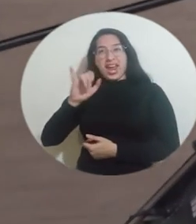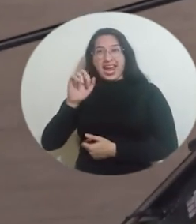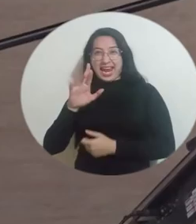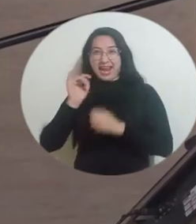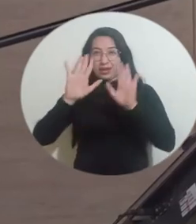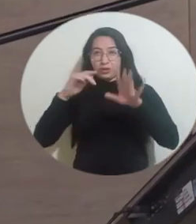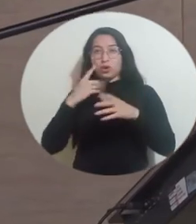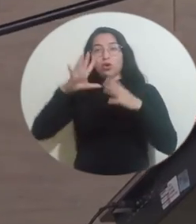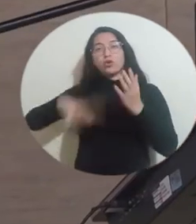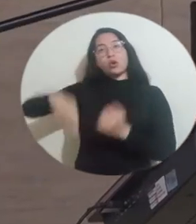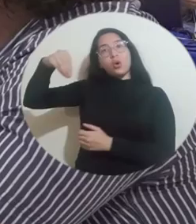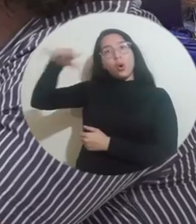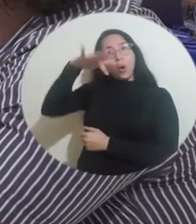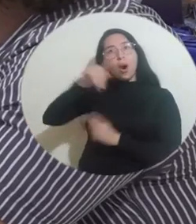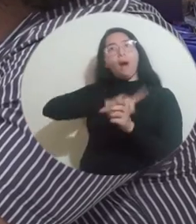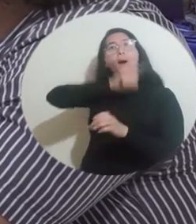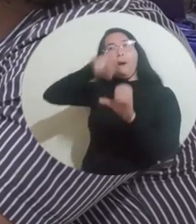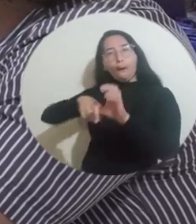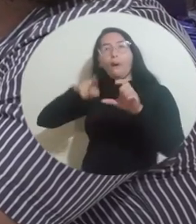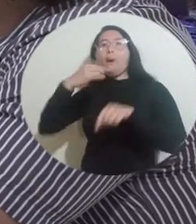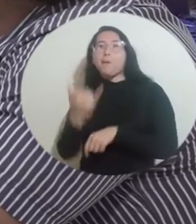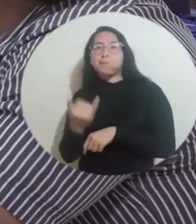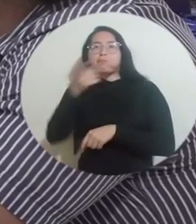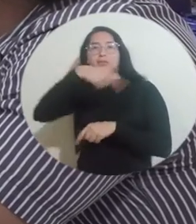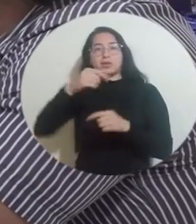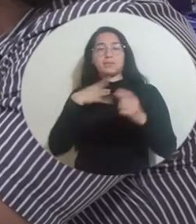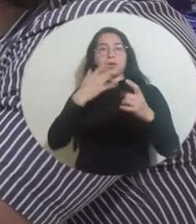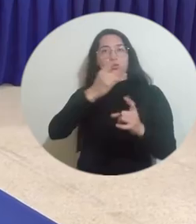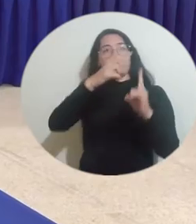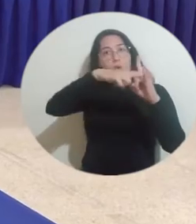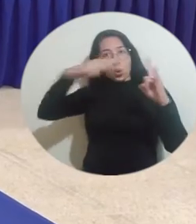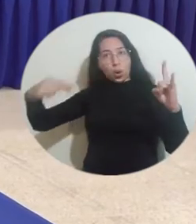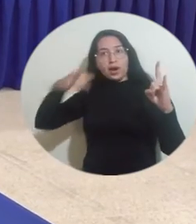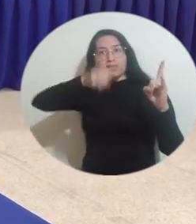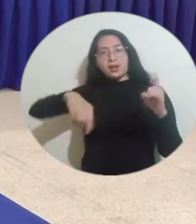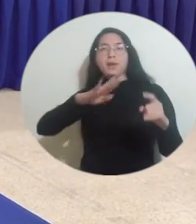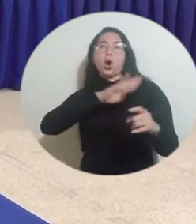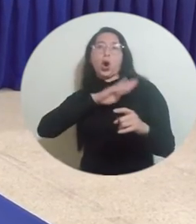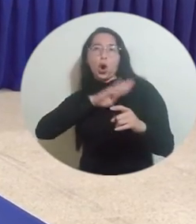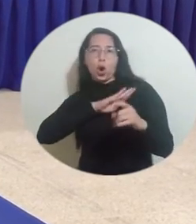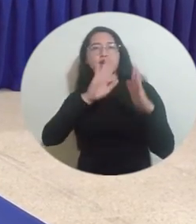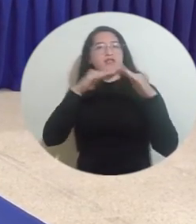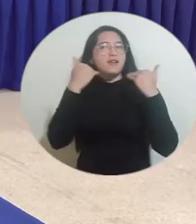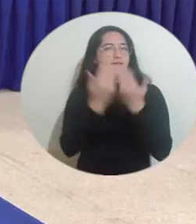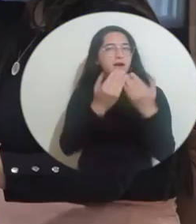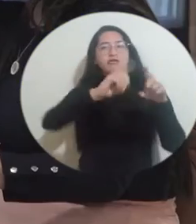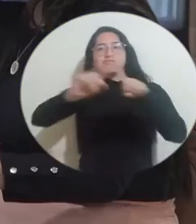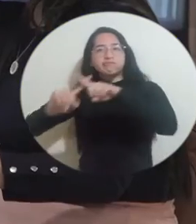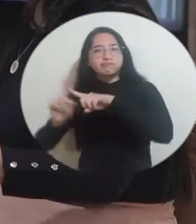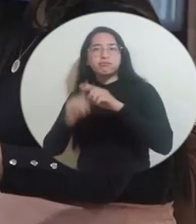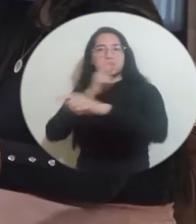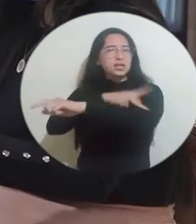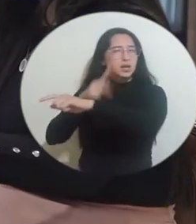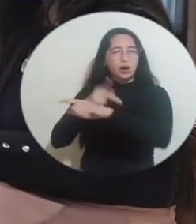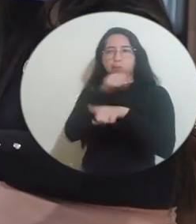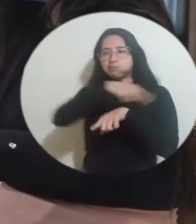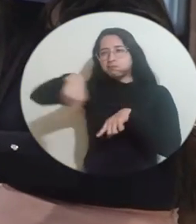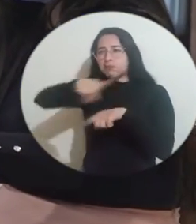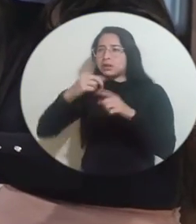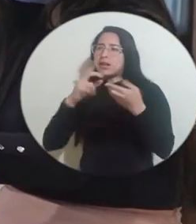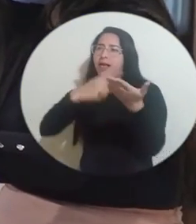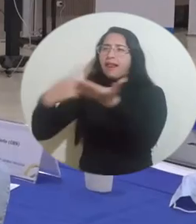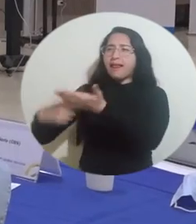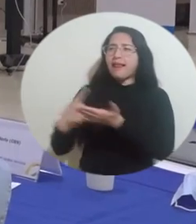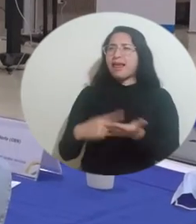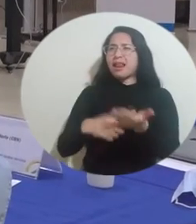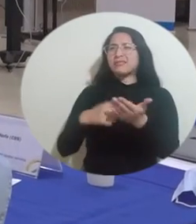pertenecen la Universidad del Magdalena e instituciones de educación preescolar, básica, media y superior del distrito, abordó el bajo índice